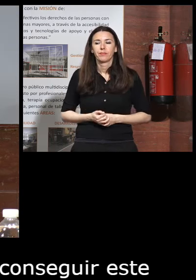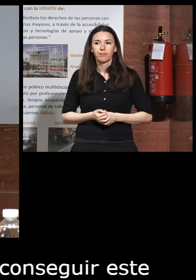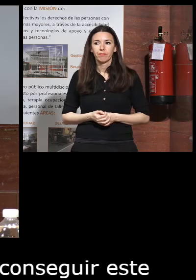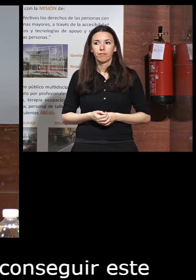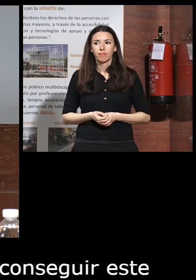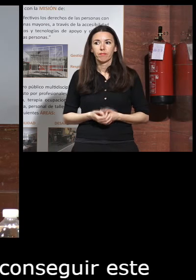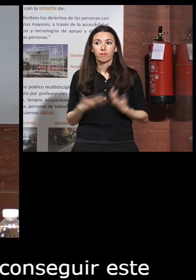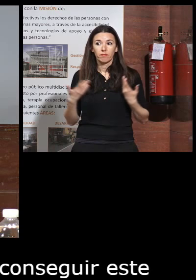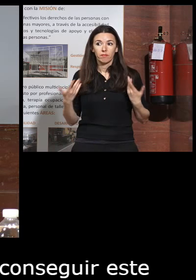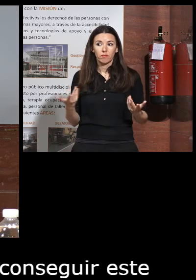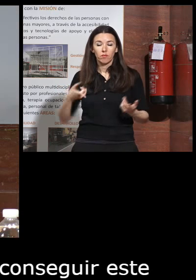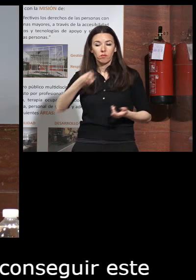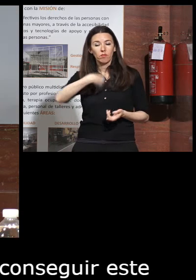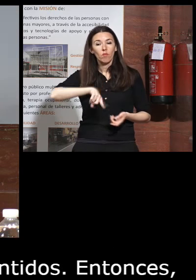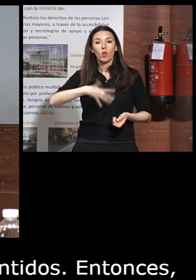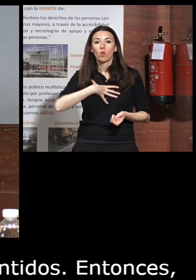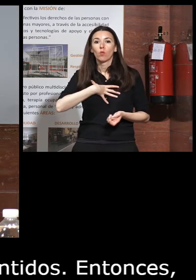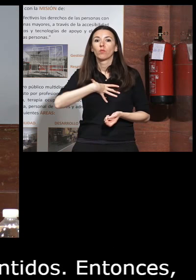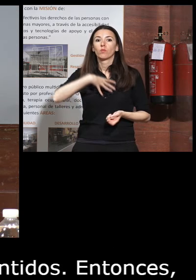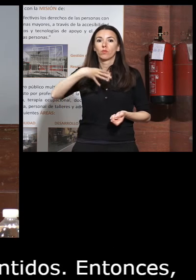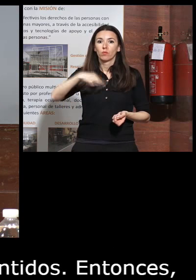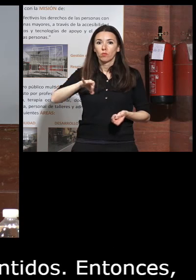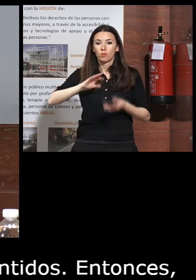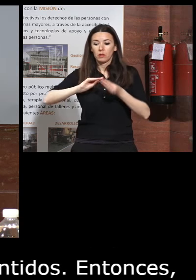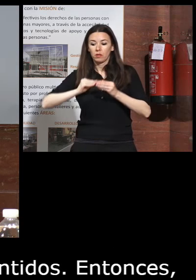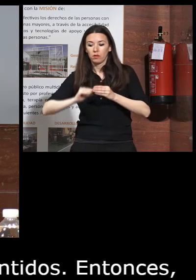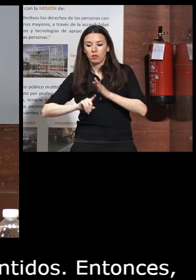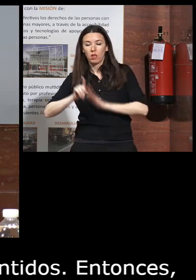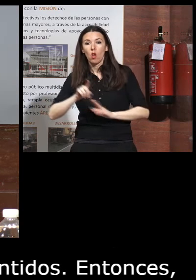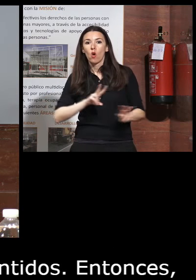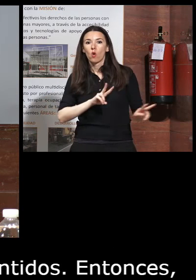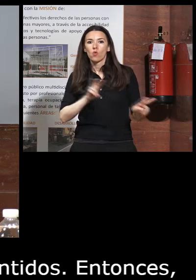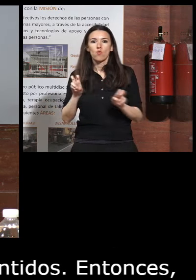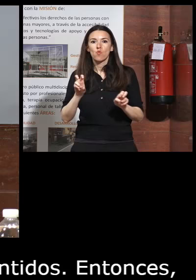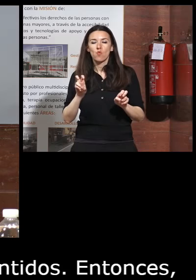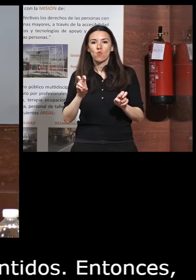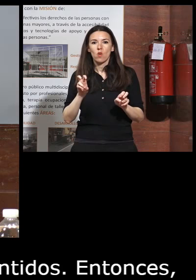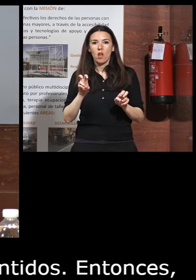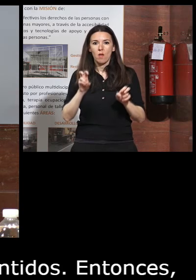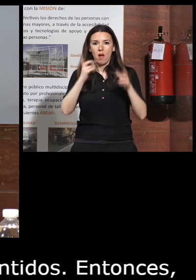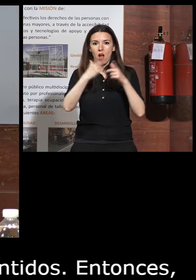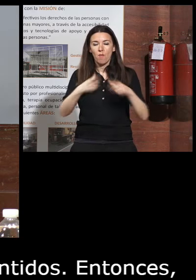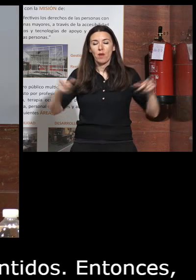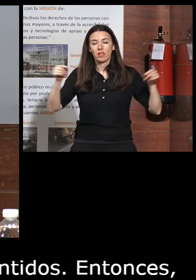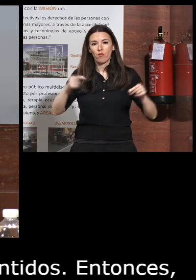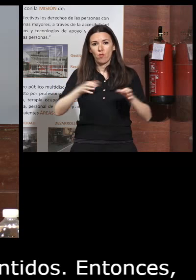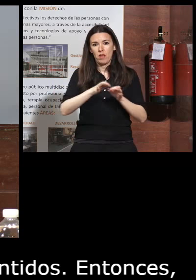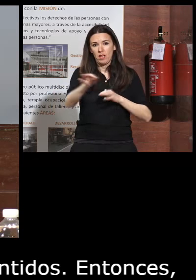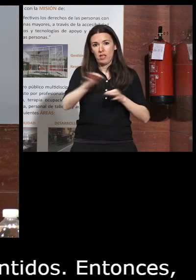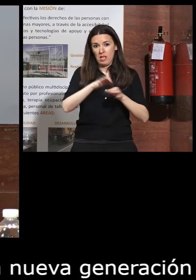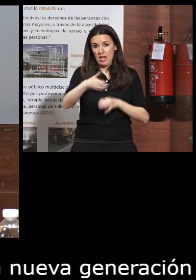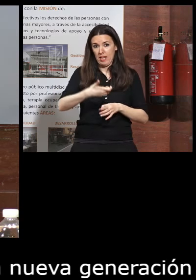lo que hemos podido desarrollar es una nueva generación de plataforma de teleasistencia